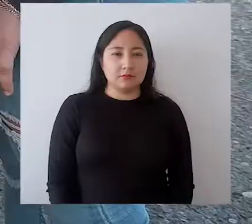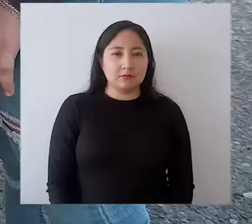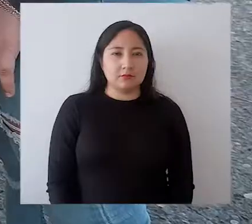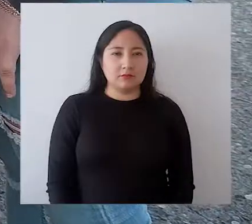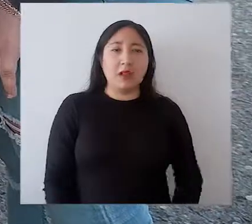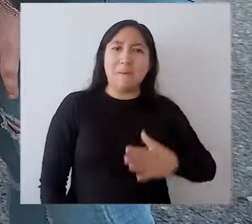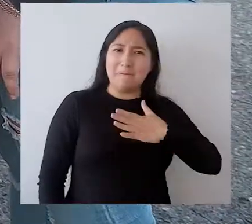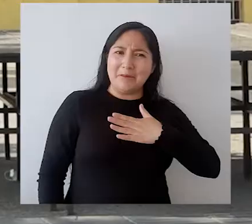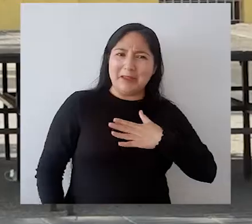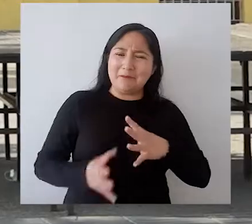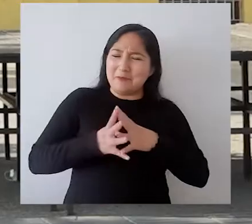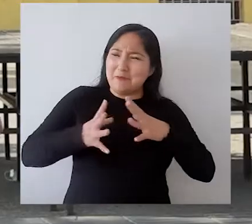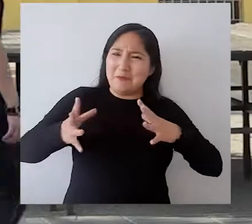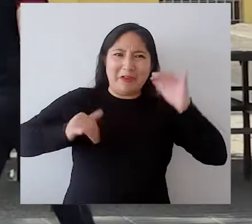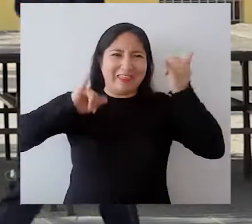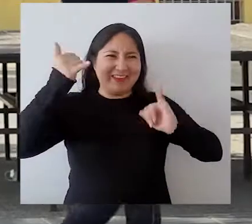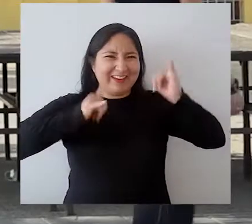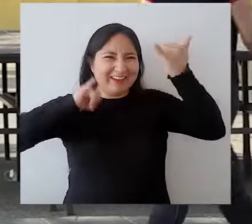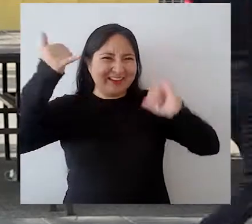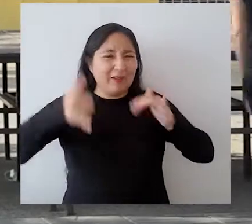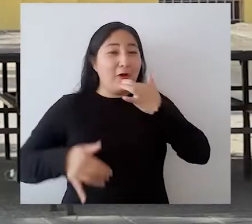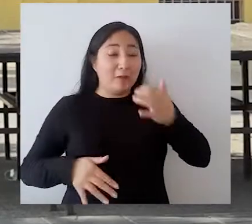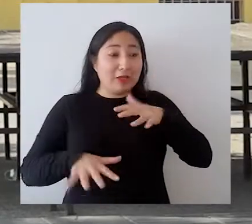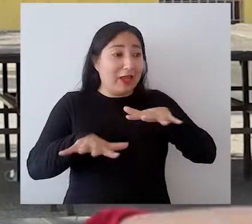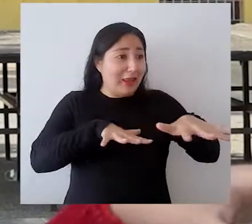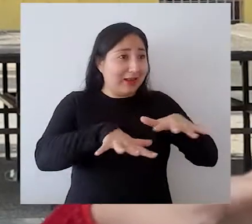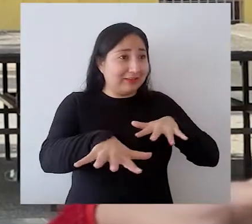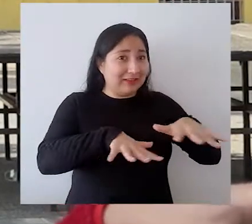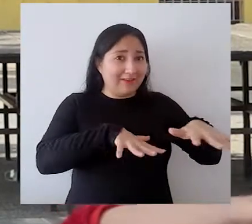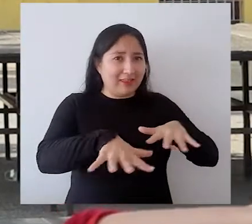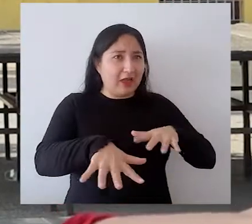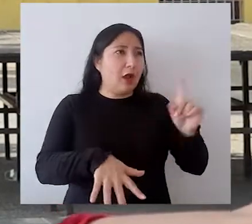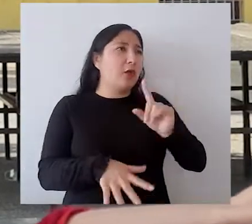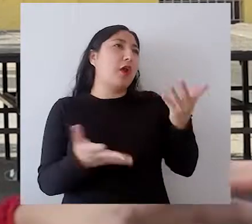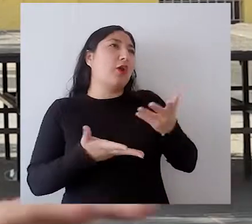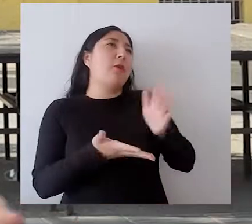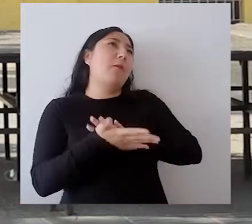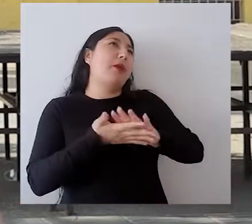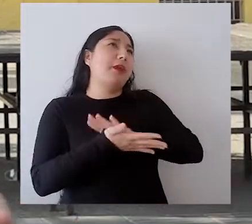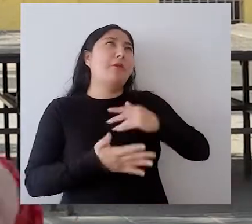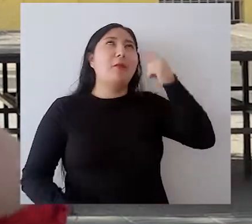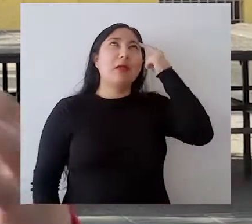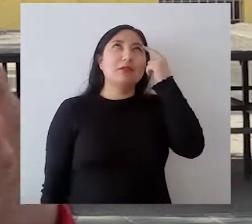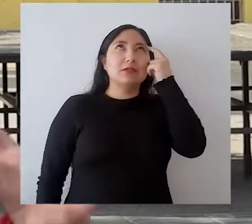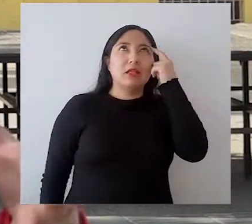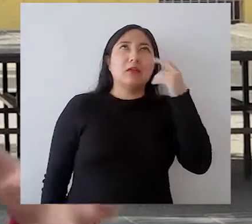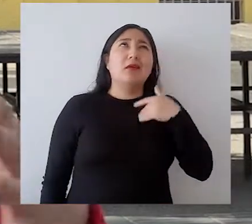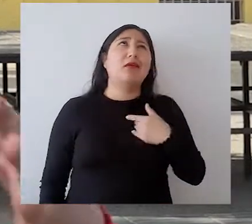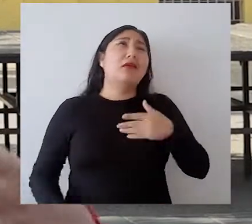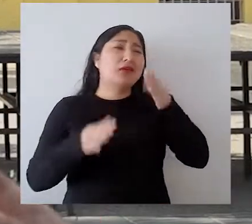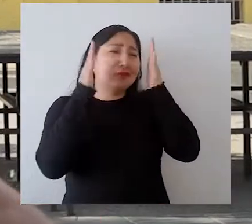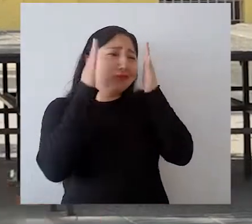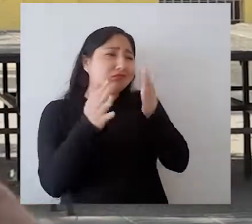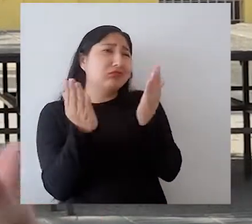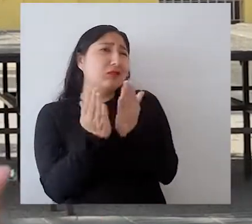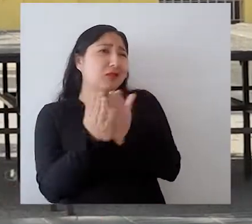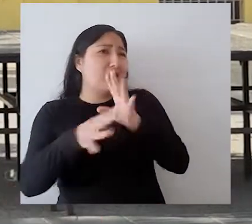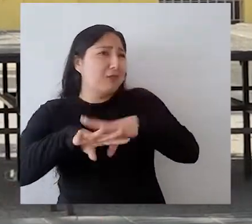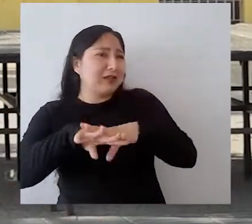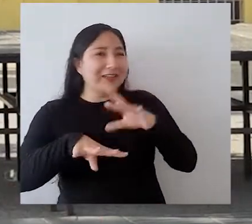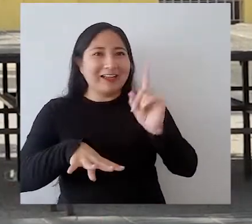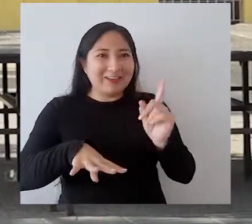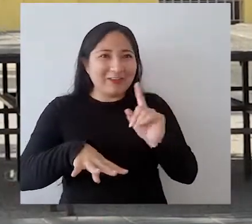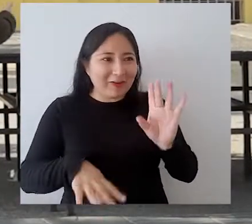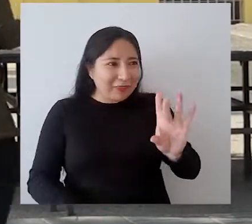Música Se me ha hecho súper entretenido porque, al menos en las actividades, no es como que estén pensando, oh, tengo que estudiar